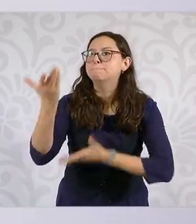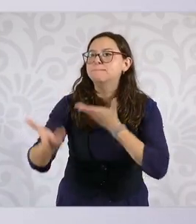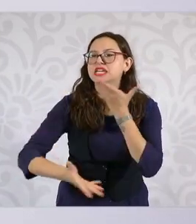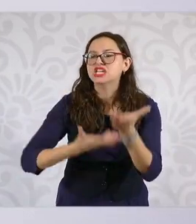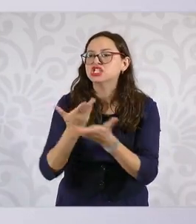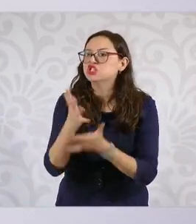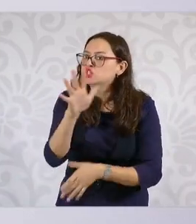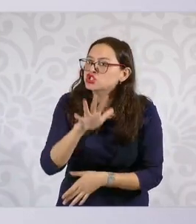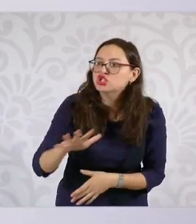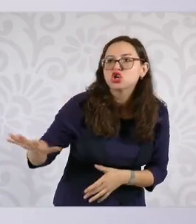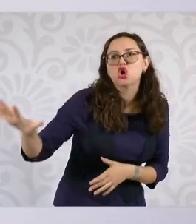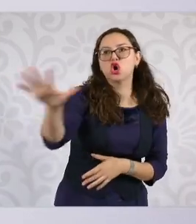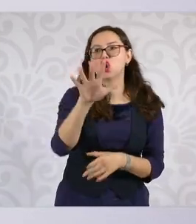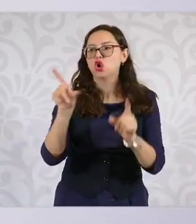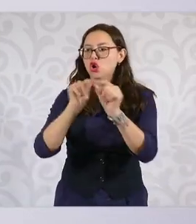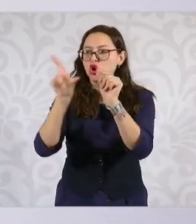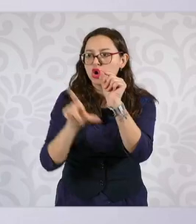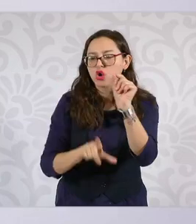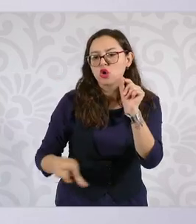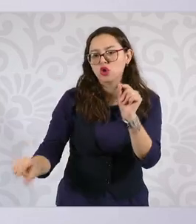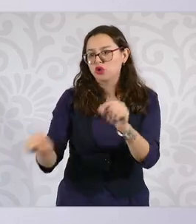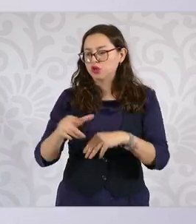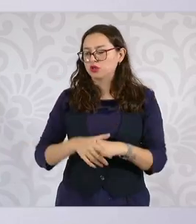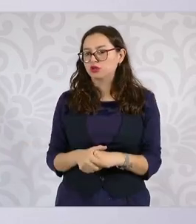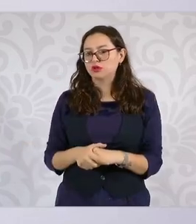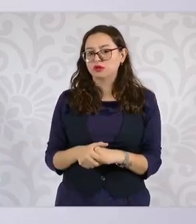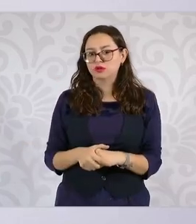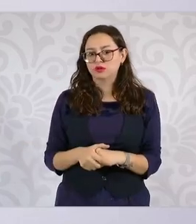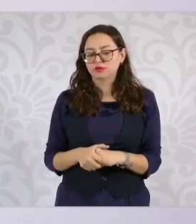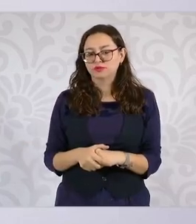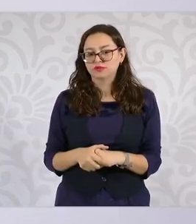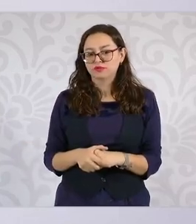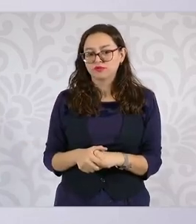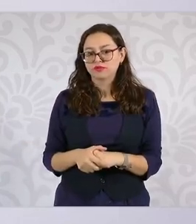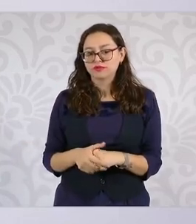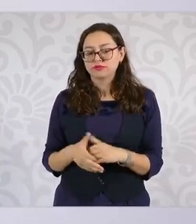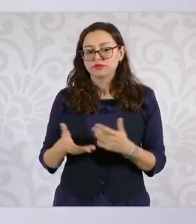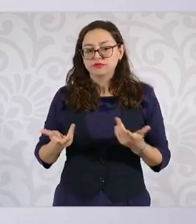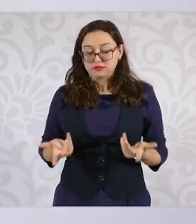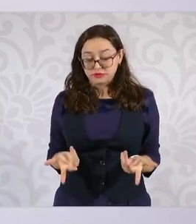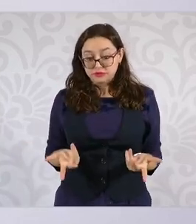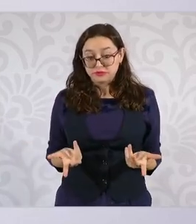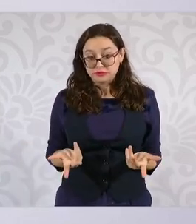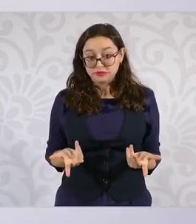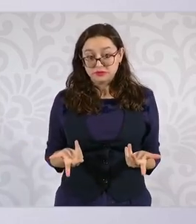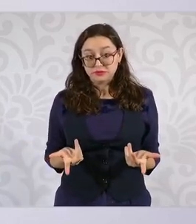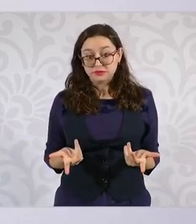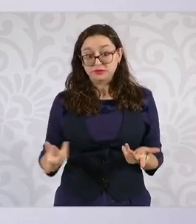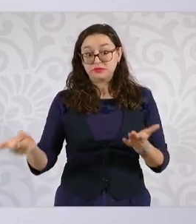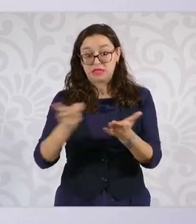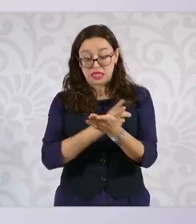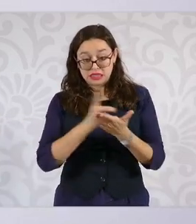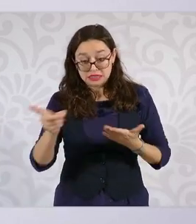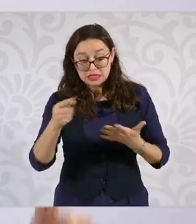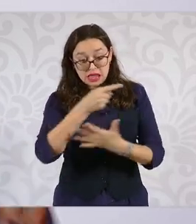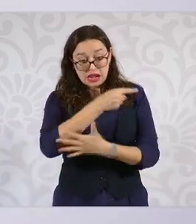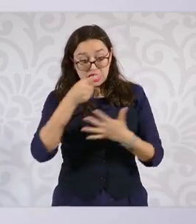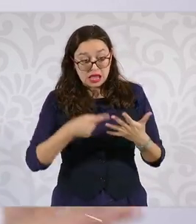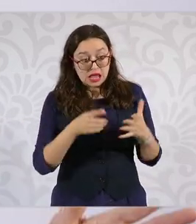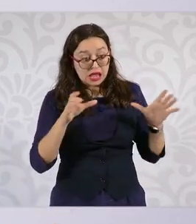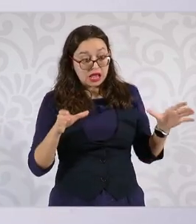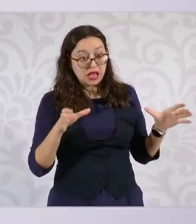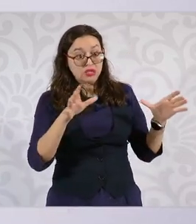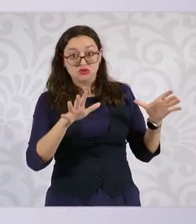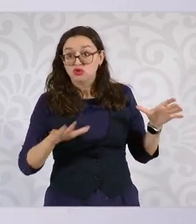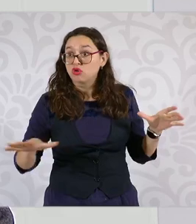pueblo y de la nación y de los intereses particulares, o no llamamos, de los derechos particulares que